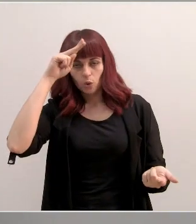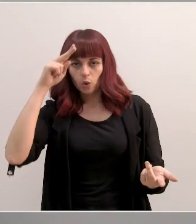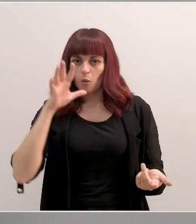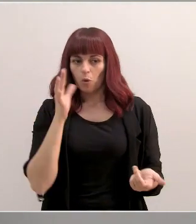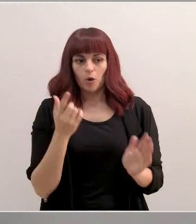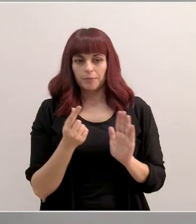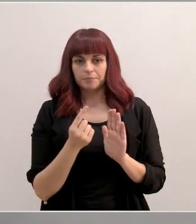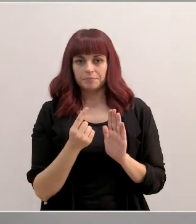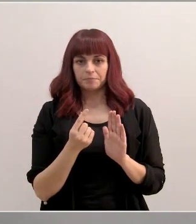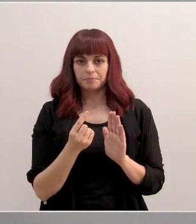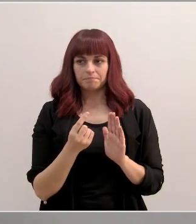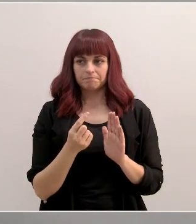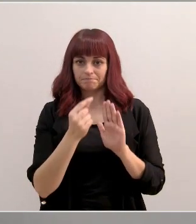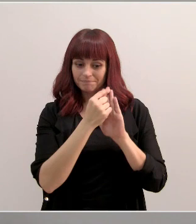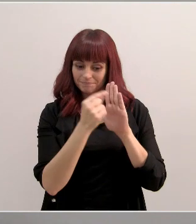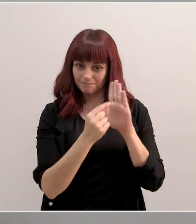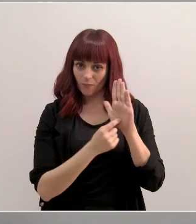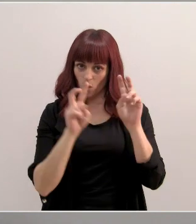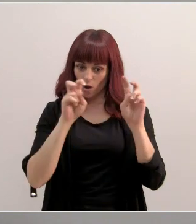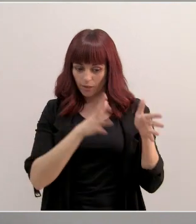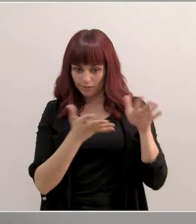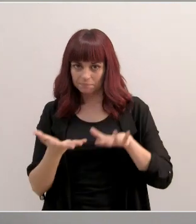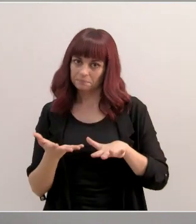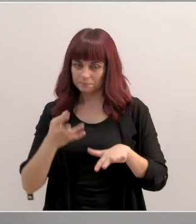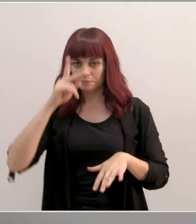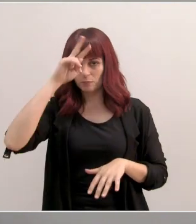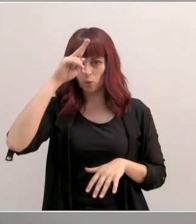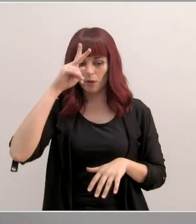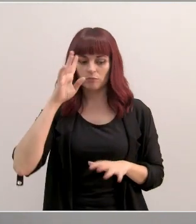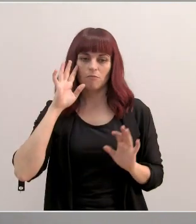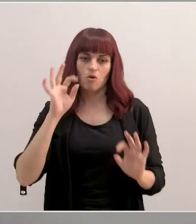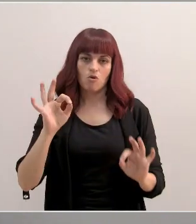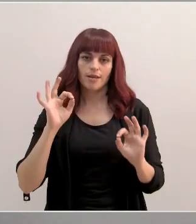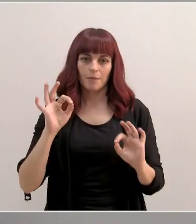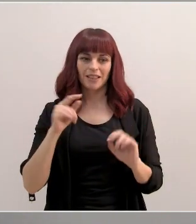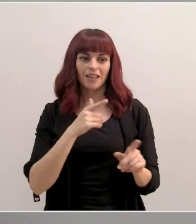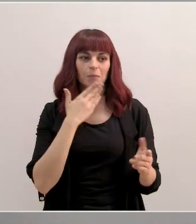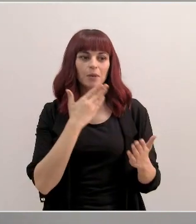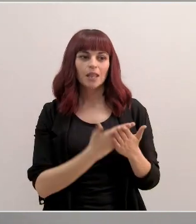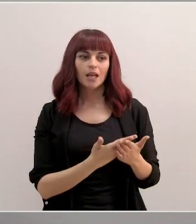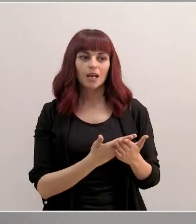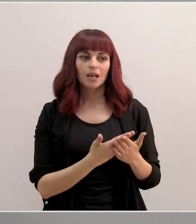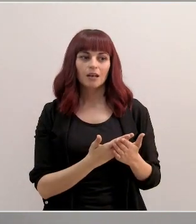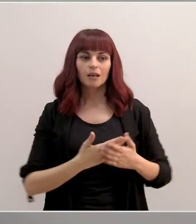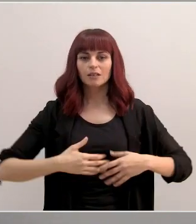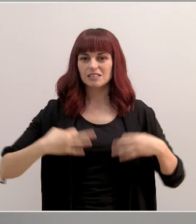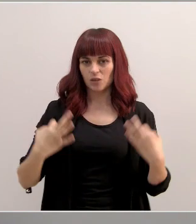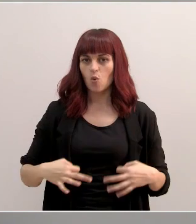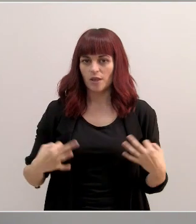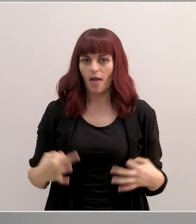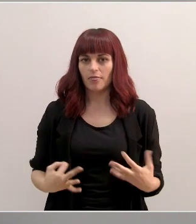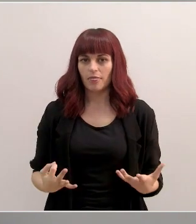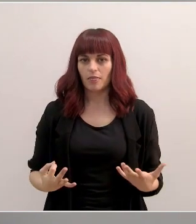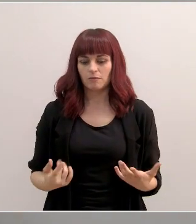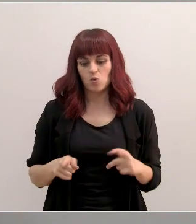nuevos criterios adoptados. Lógicamente, bueno, pues ellos piden una seguridad, de alguna manera,